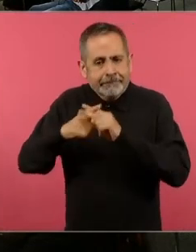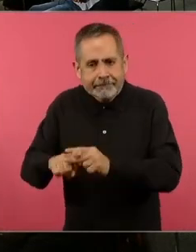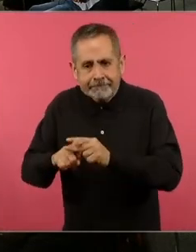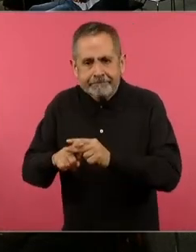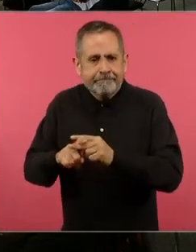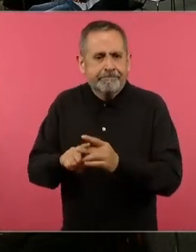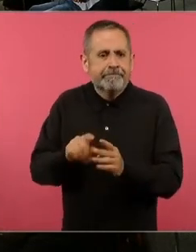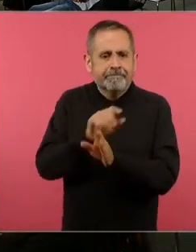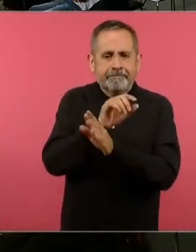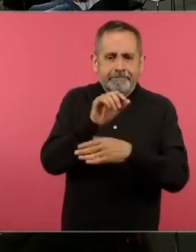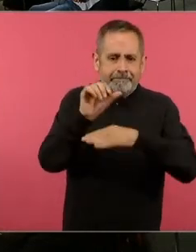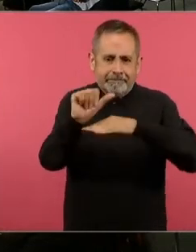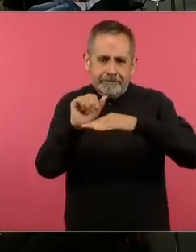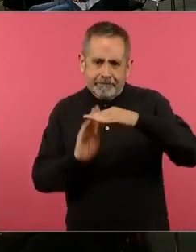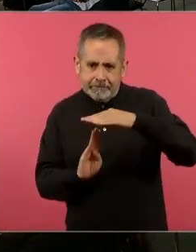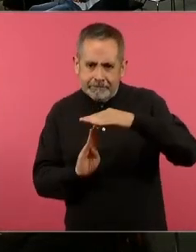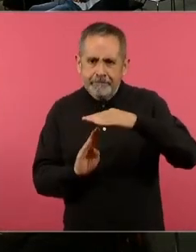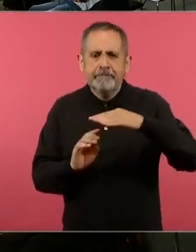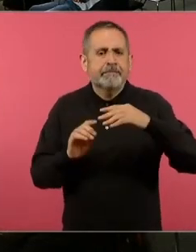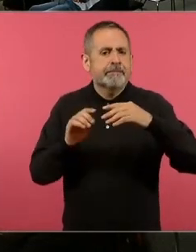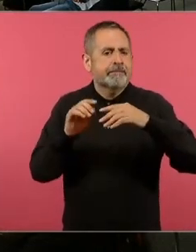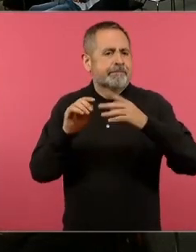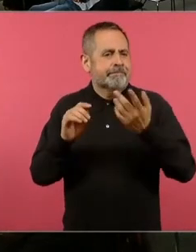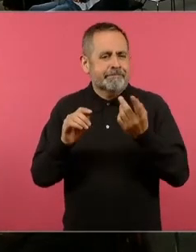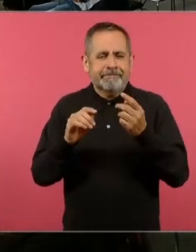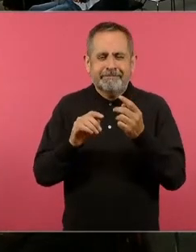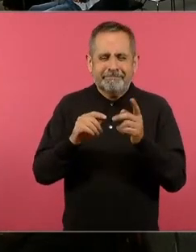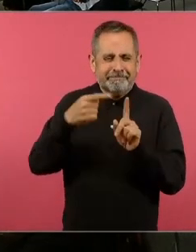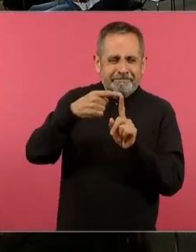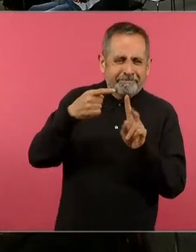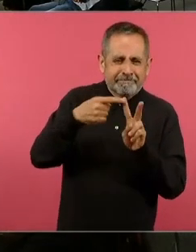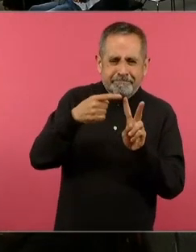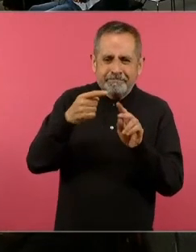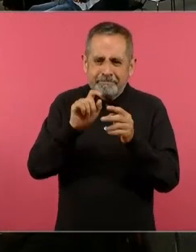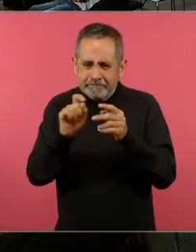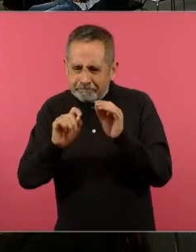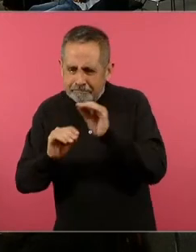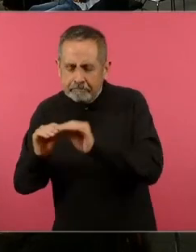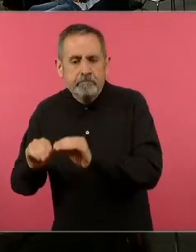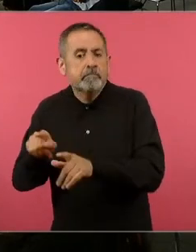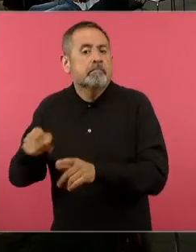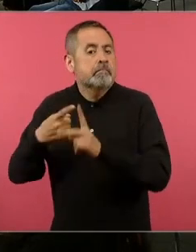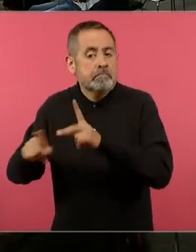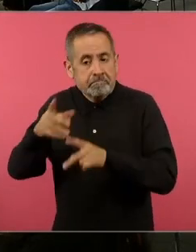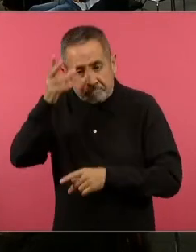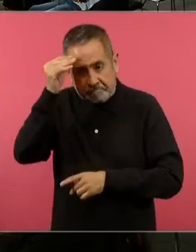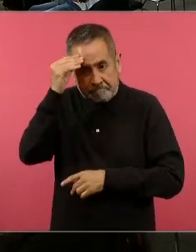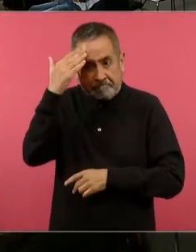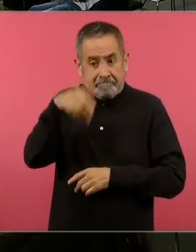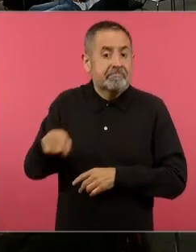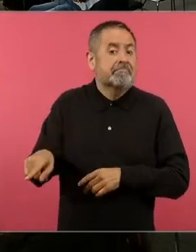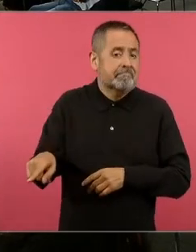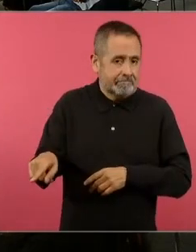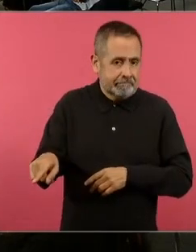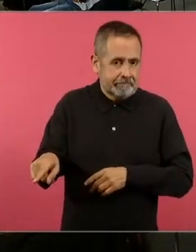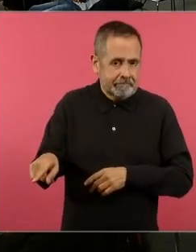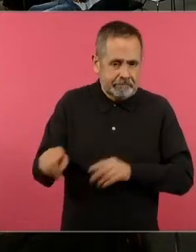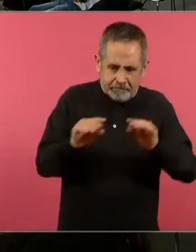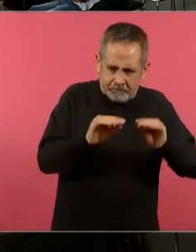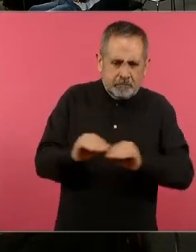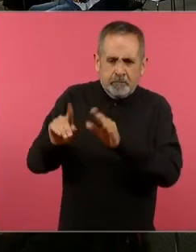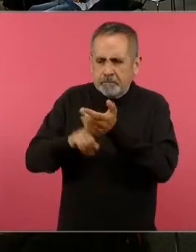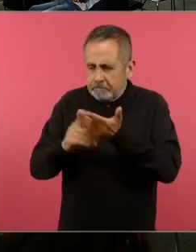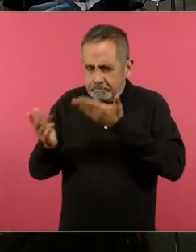o sea de aquí va a pasar o yo lo podría pasar voy a decir yo lo podría pasar al estudio de